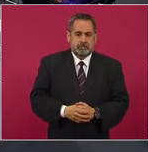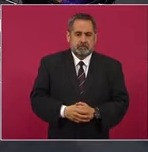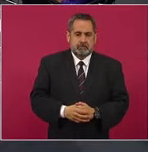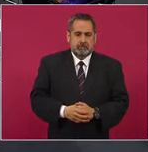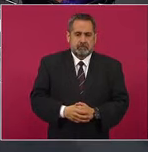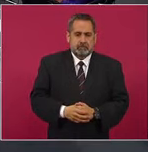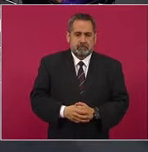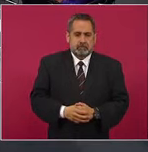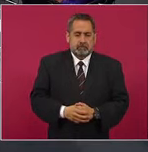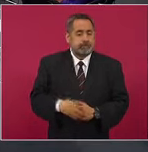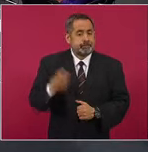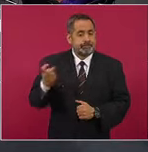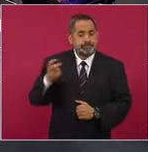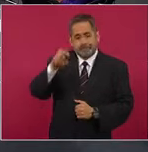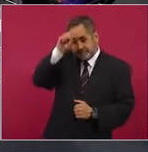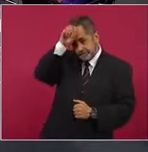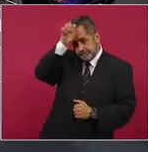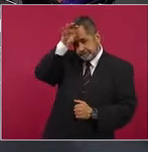Esa es la mina